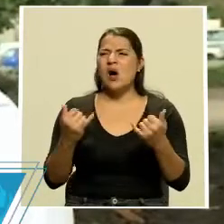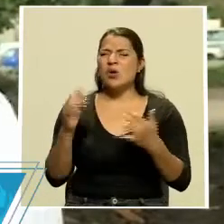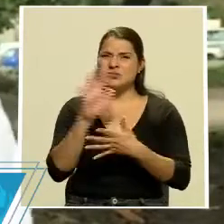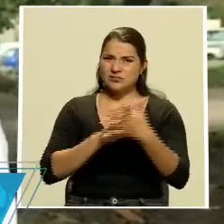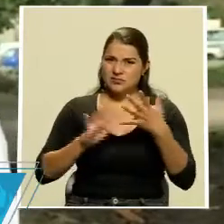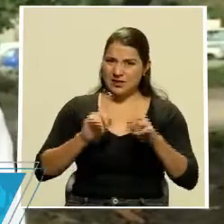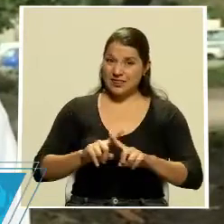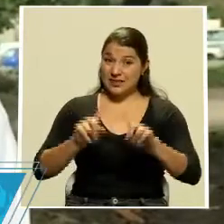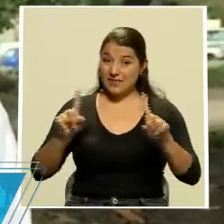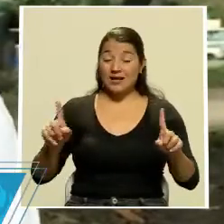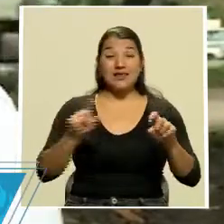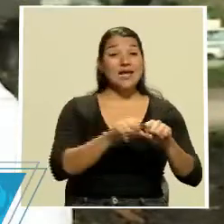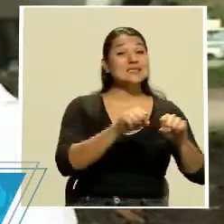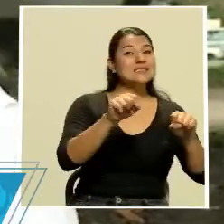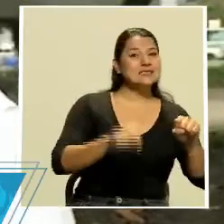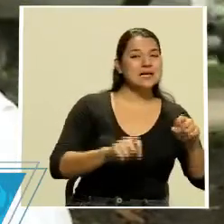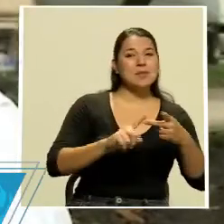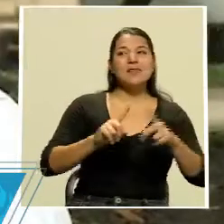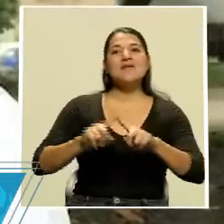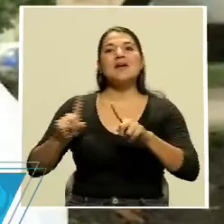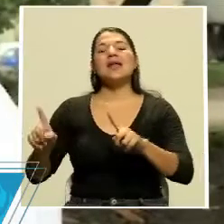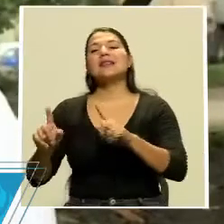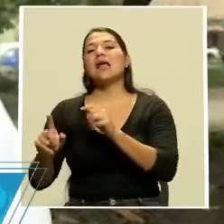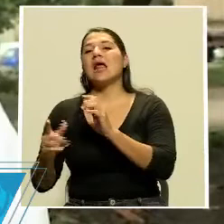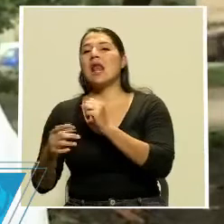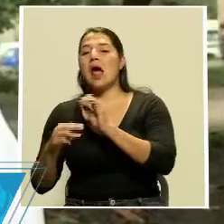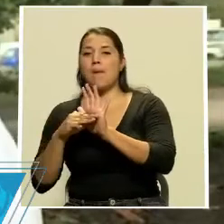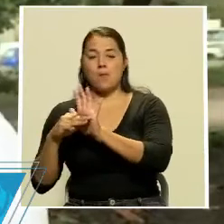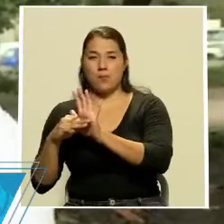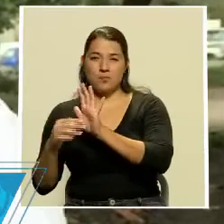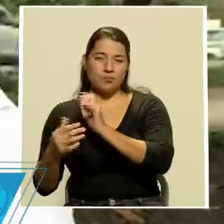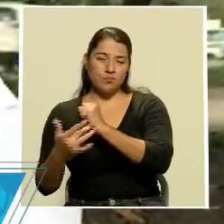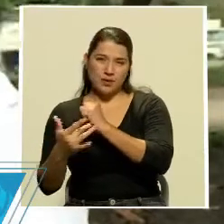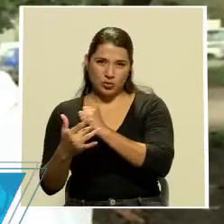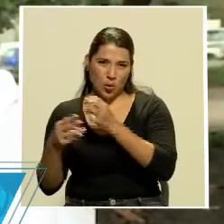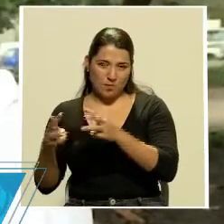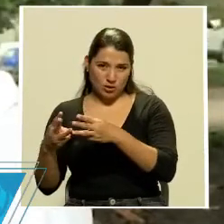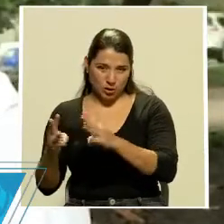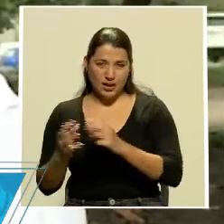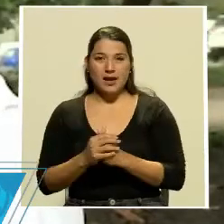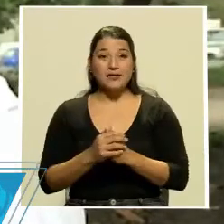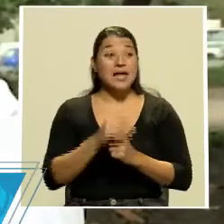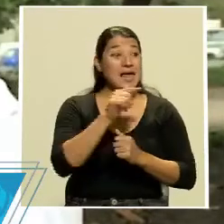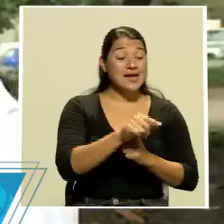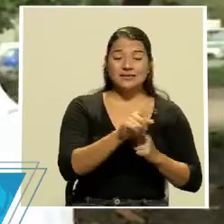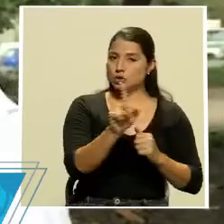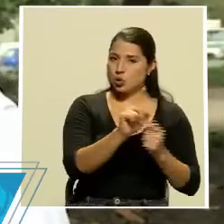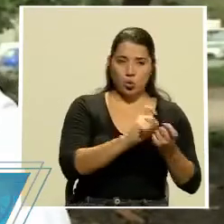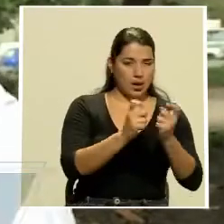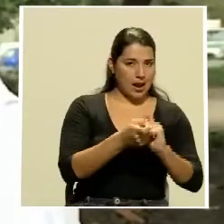El régimen de tránsito nacional no se elimina. La modalidad del